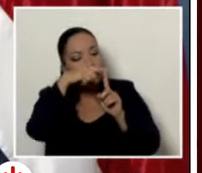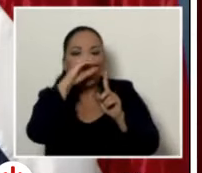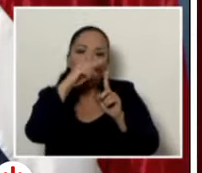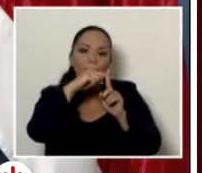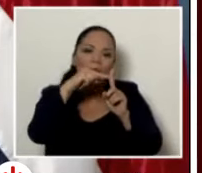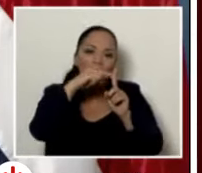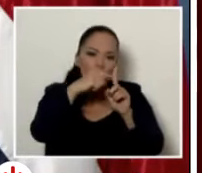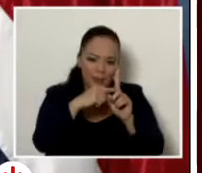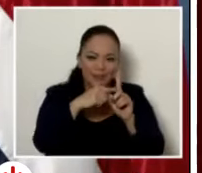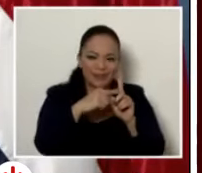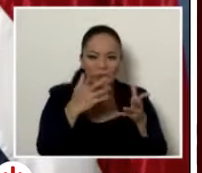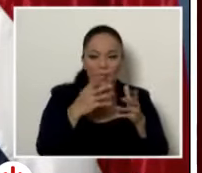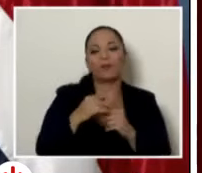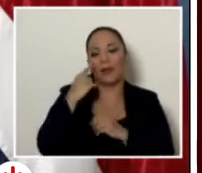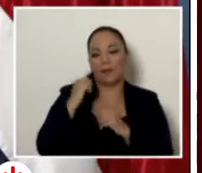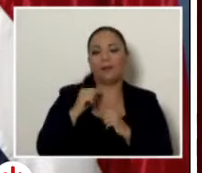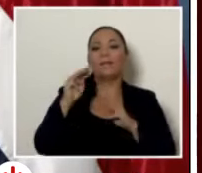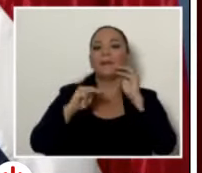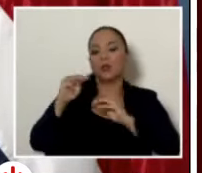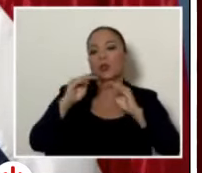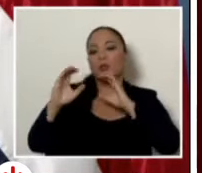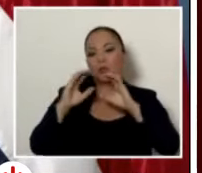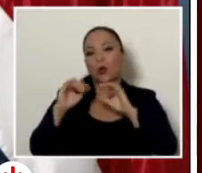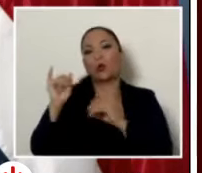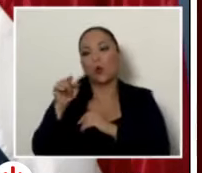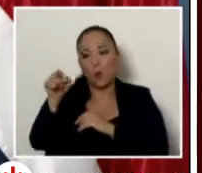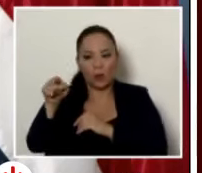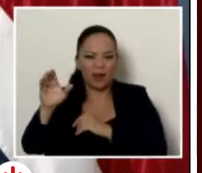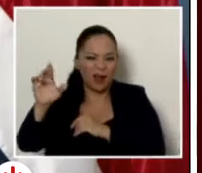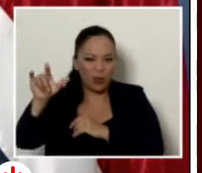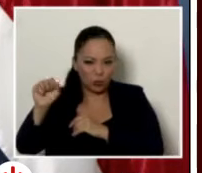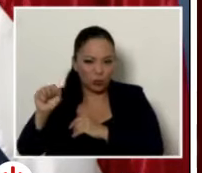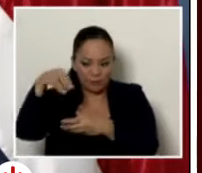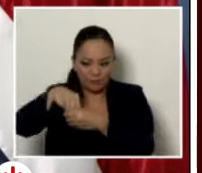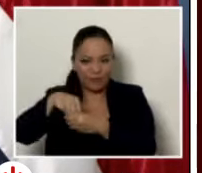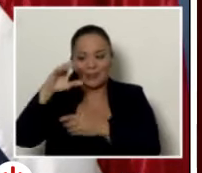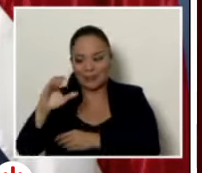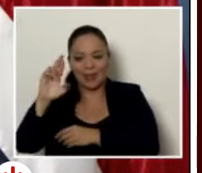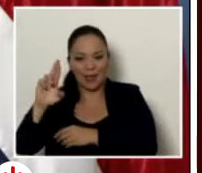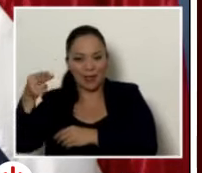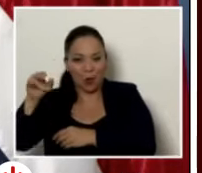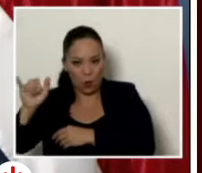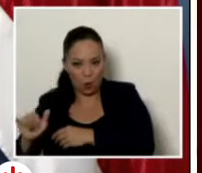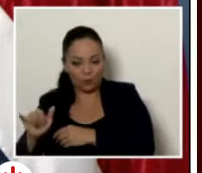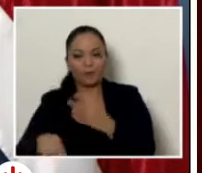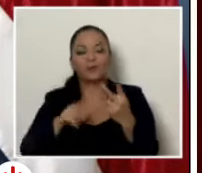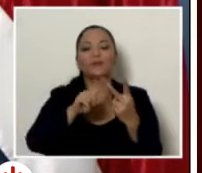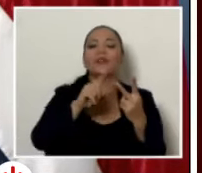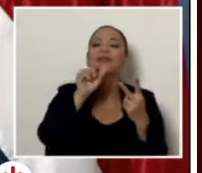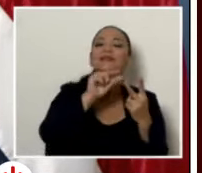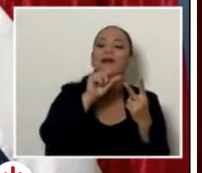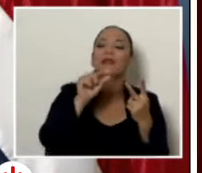como el de don Carlos que es CROI y para Semanario Universidad la